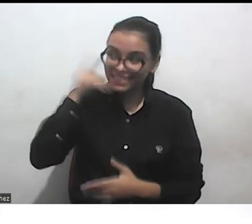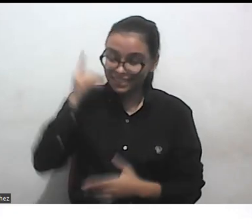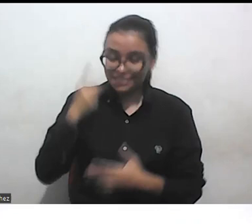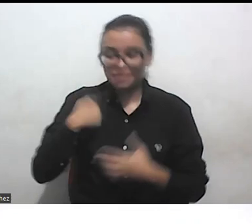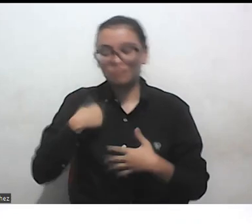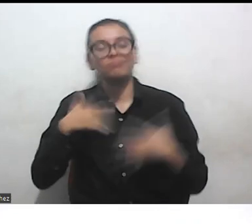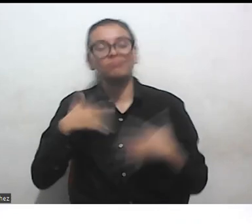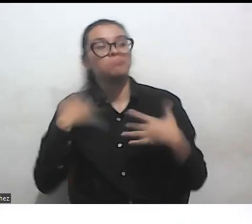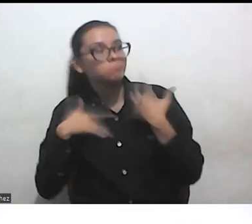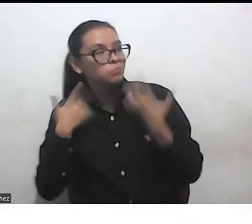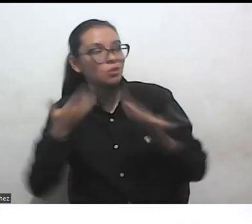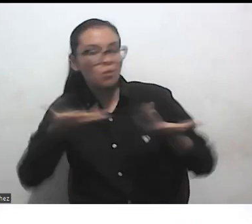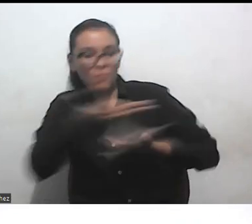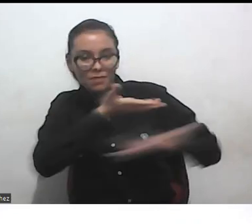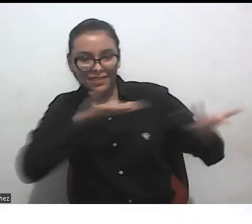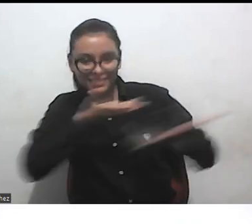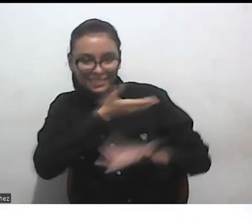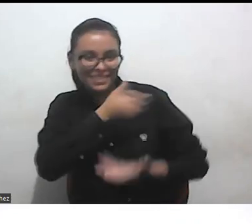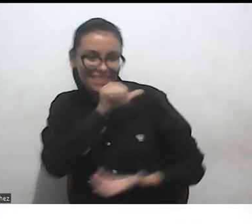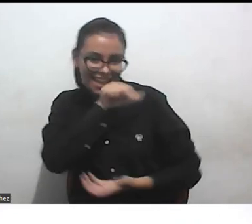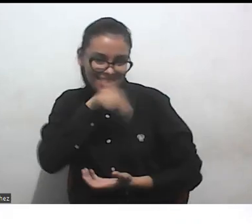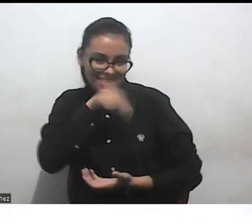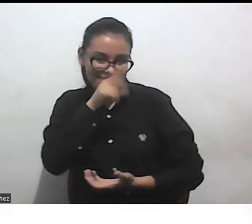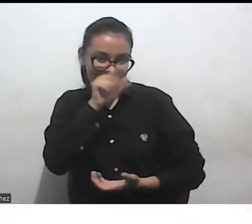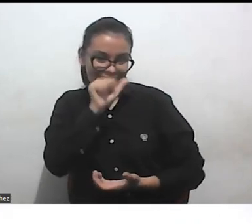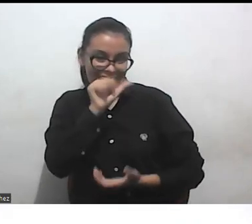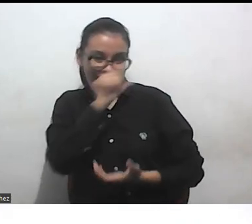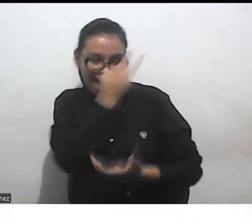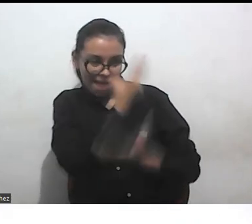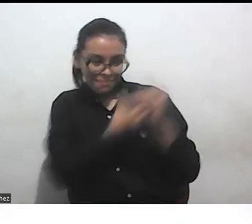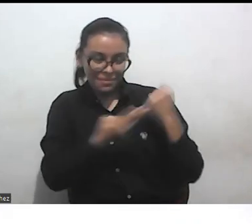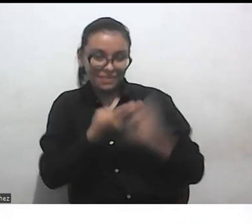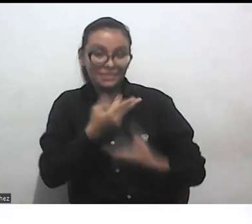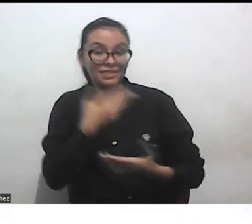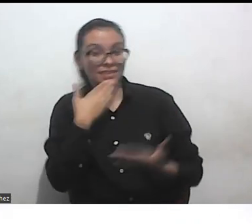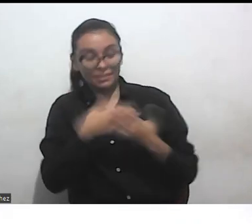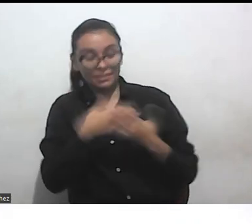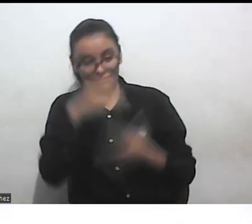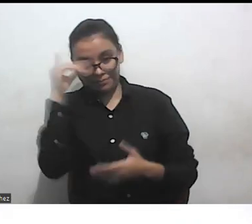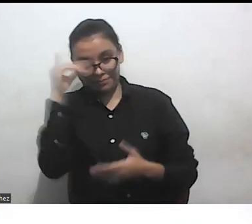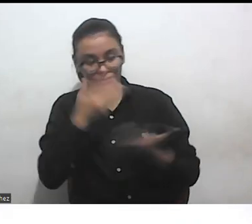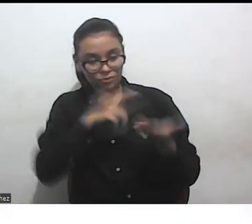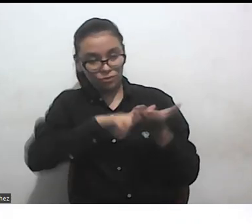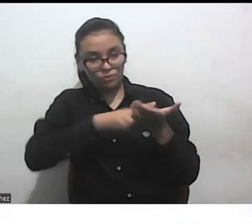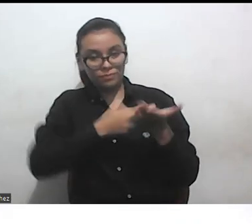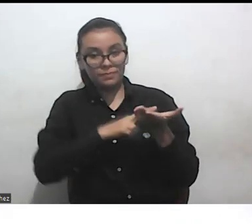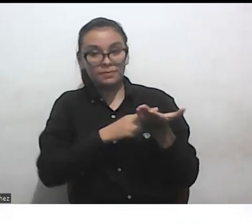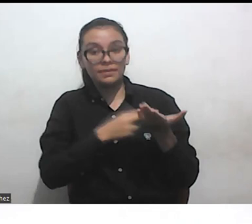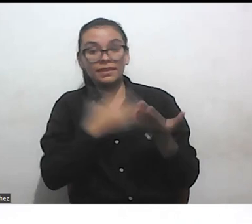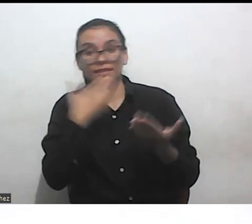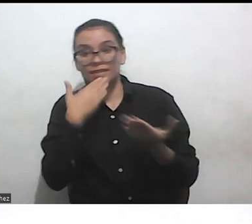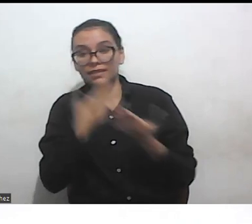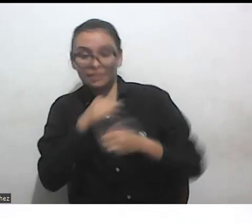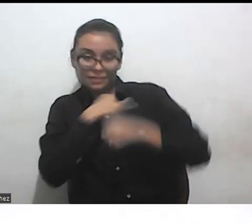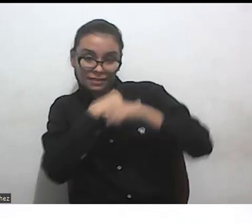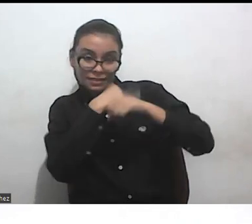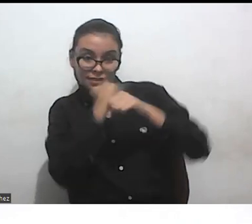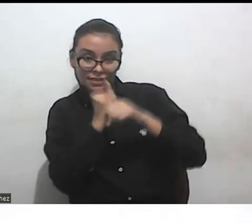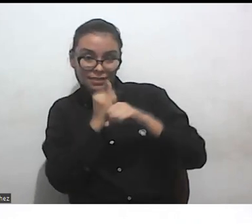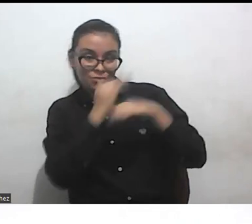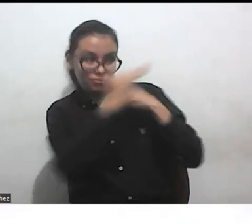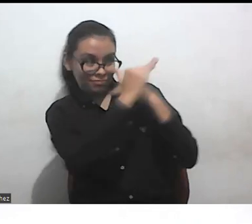con mi tocaya Andrea. Y gracias a María Fernanda por el apoyo en la interpretación. Y gracias a Isési por la invitación.